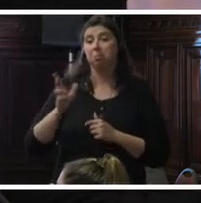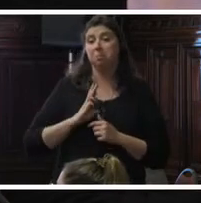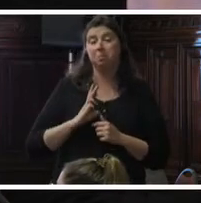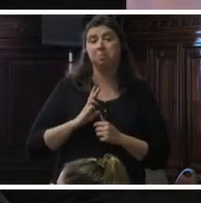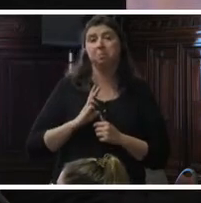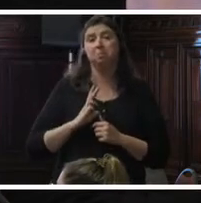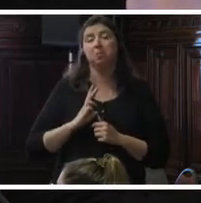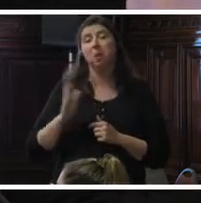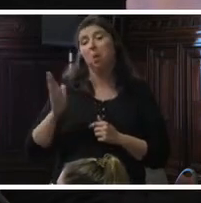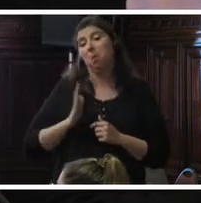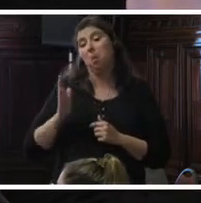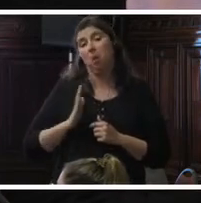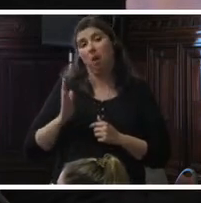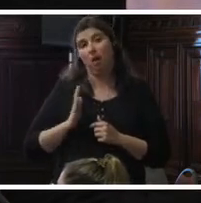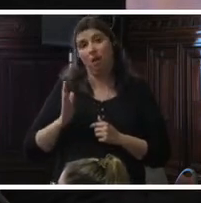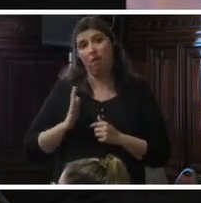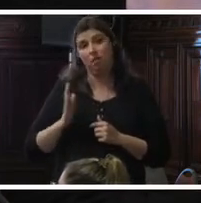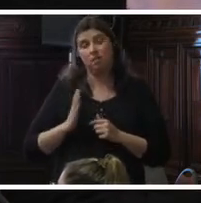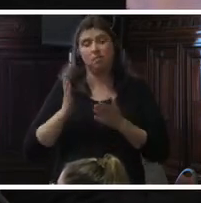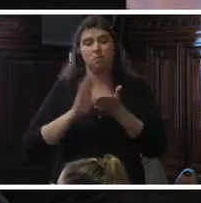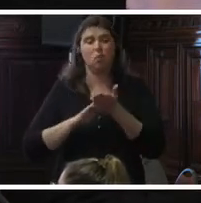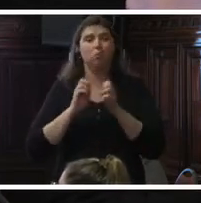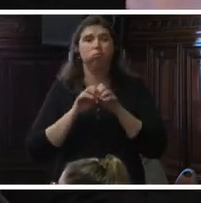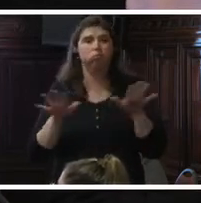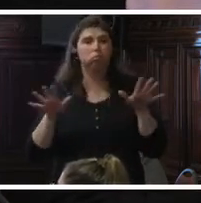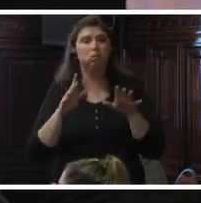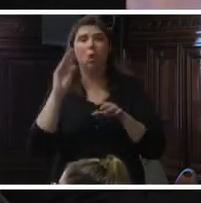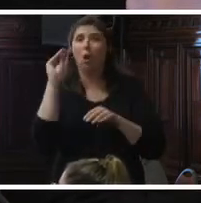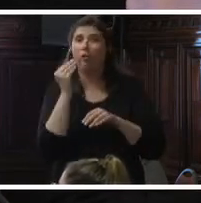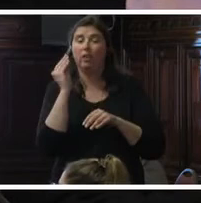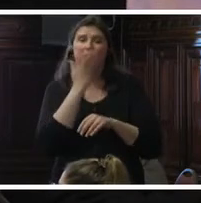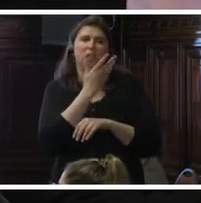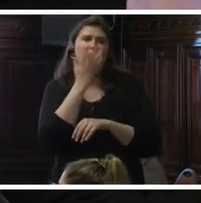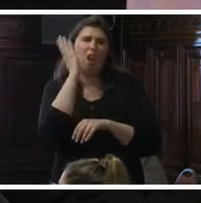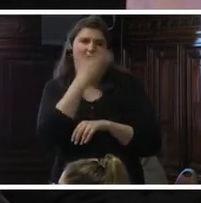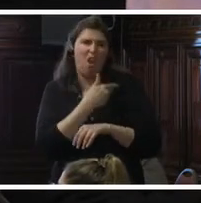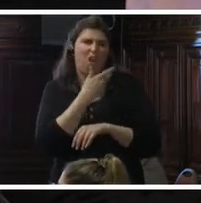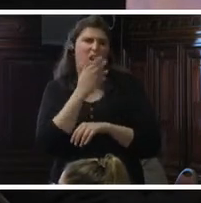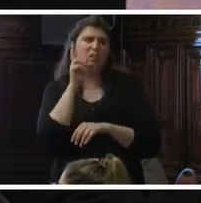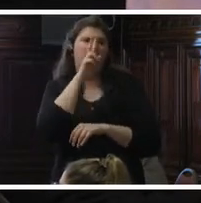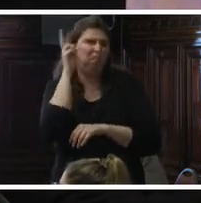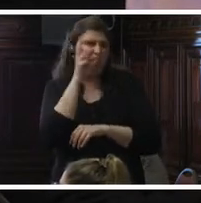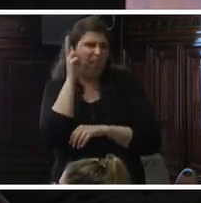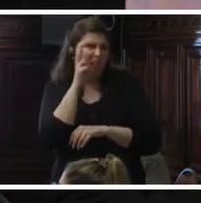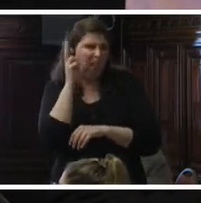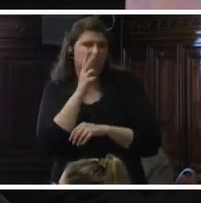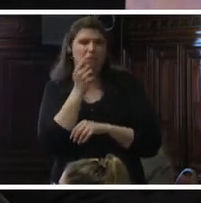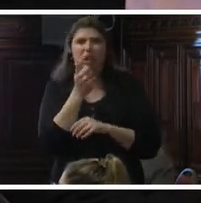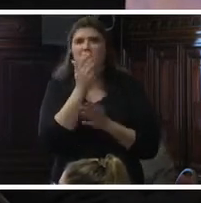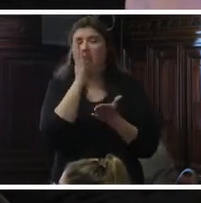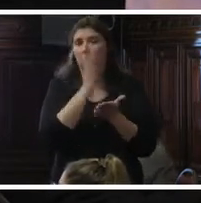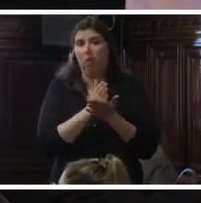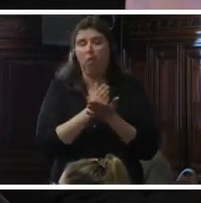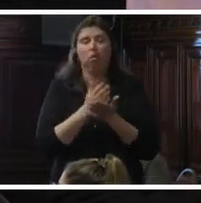las mujeres afectadas sobre la epidemia dice que son jóvenes, negras e indígenas, casi la mitad se embarazó en la